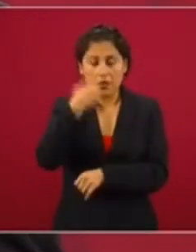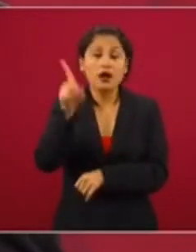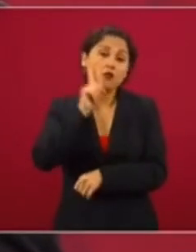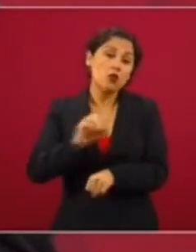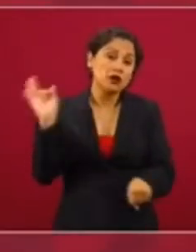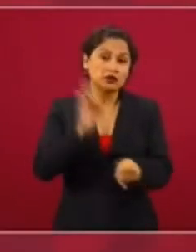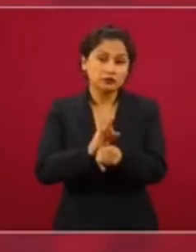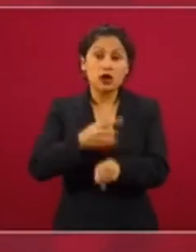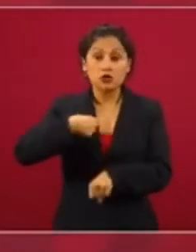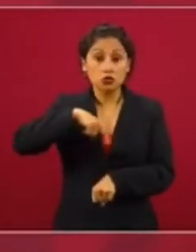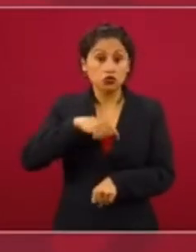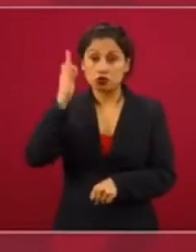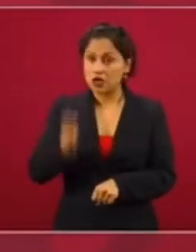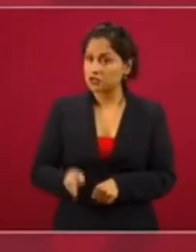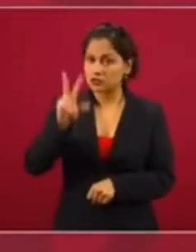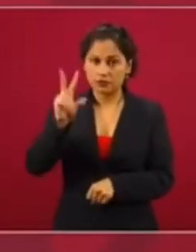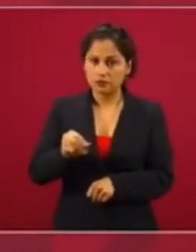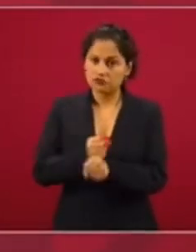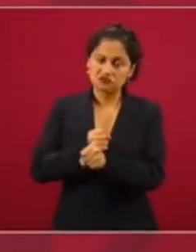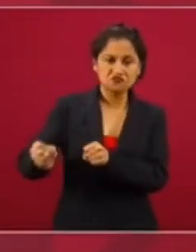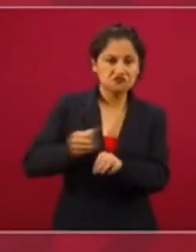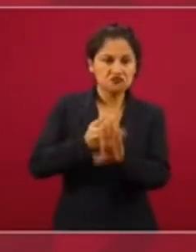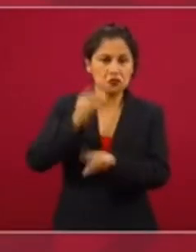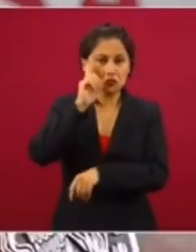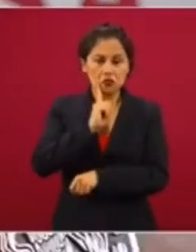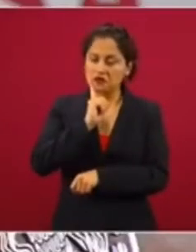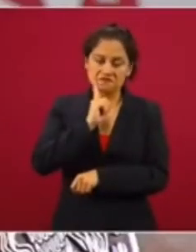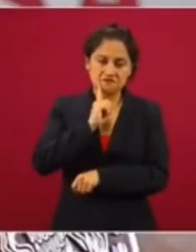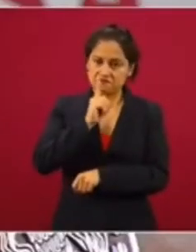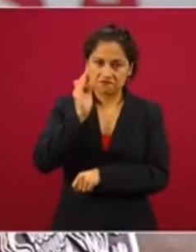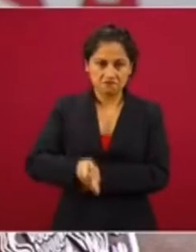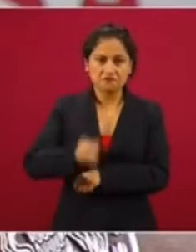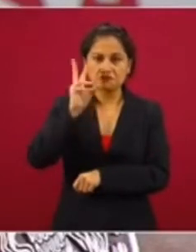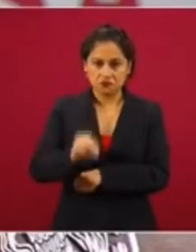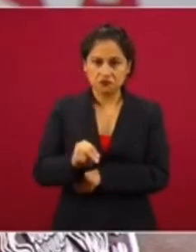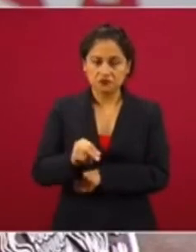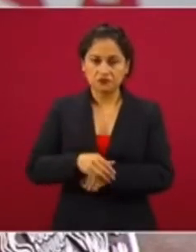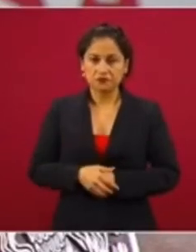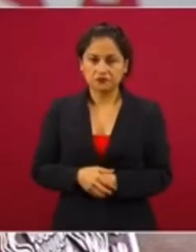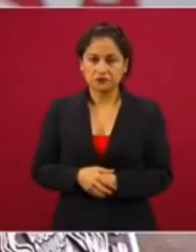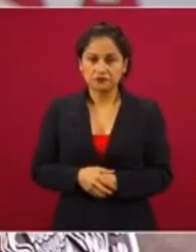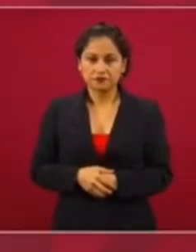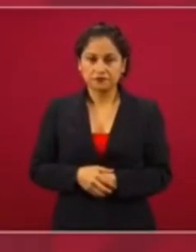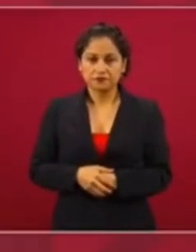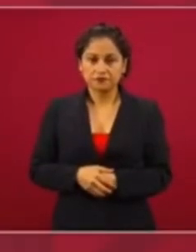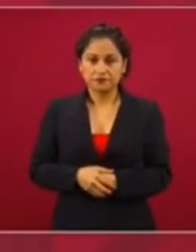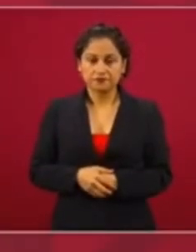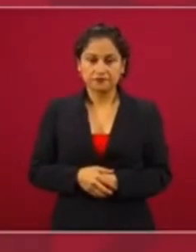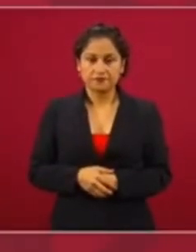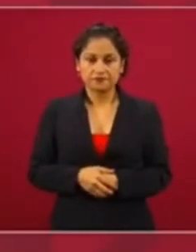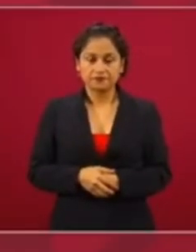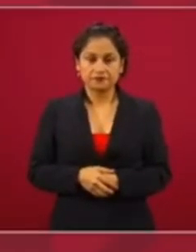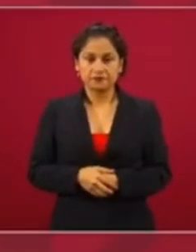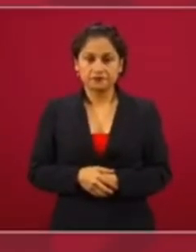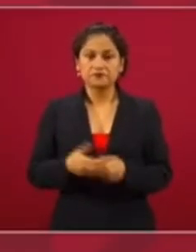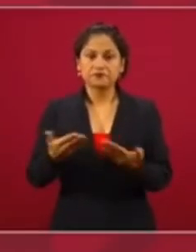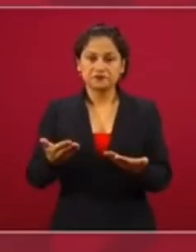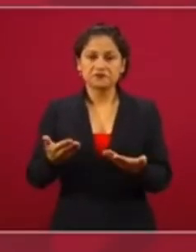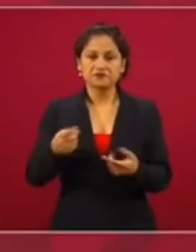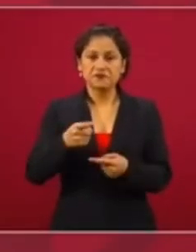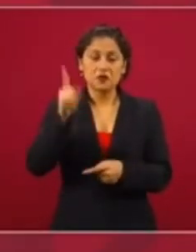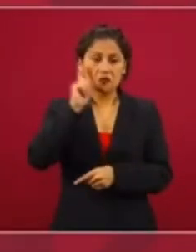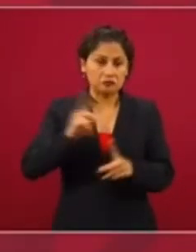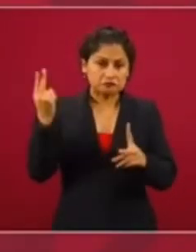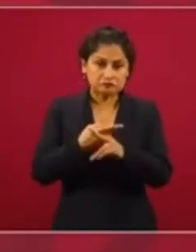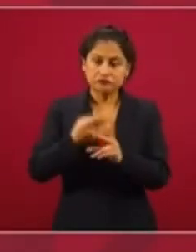Estamos en contra de la violencia que se lleva a cabo, contra mujeres, el feminicidio.